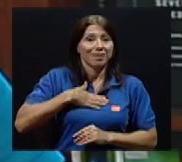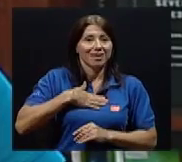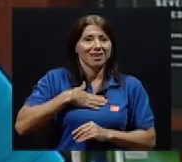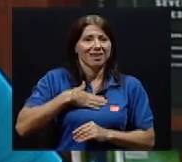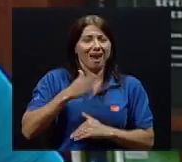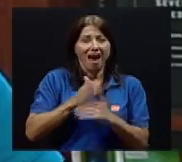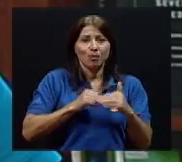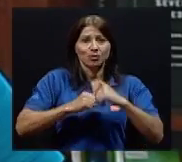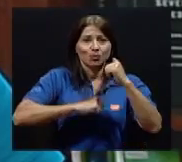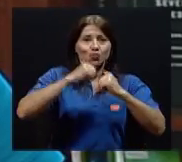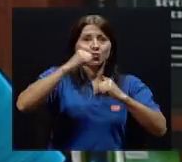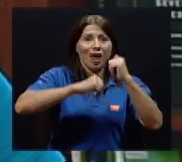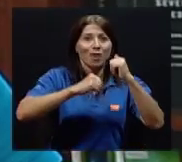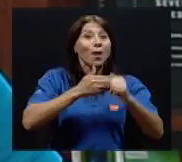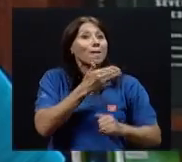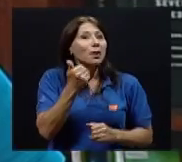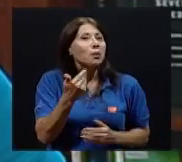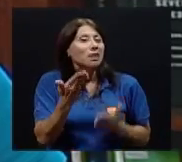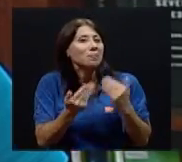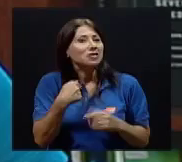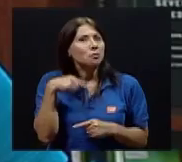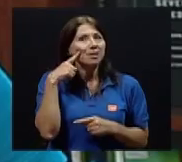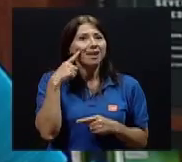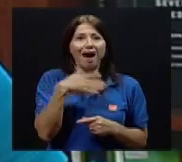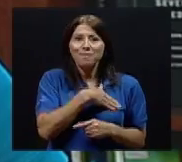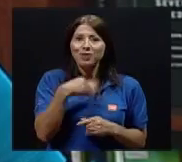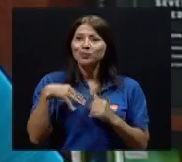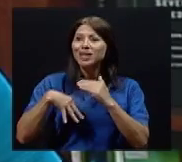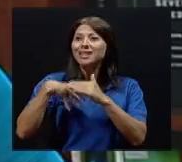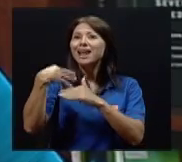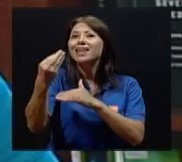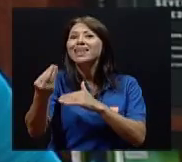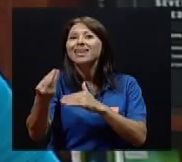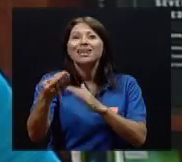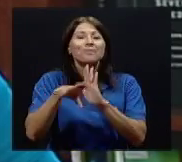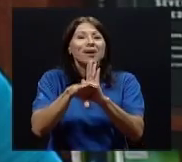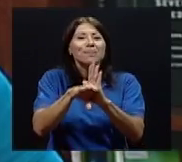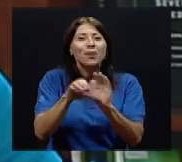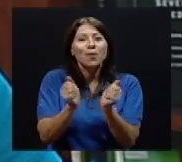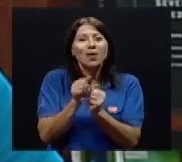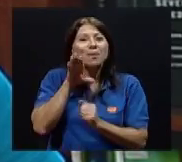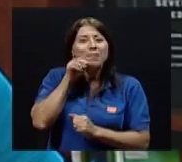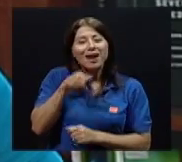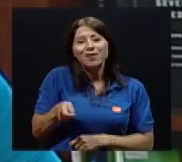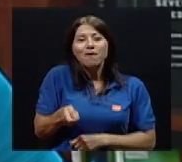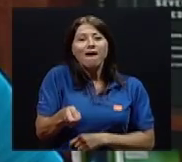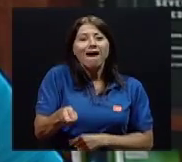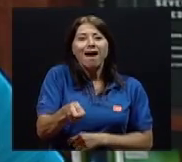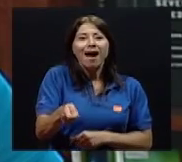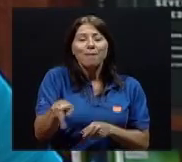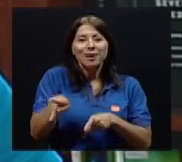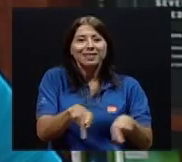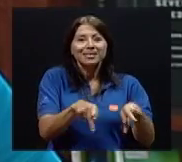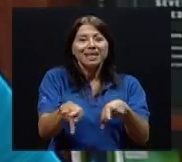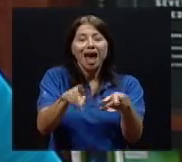mí, porque es algo muy estructurado a que yo encuentre que me gusta salir y tocar el balón, o que me gusta salir a pasear el perro,